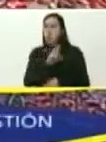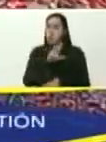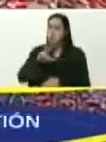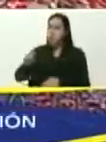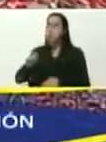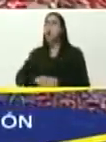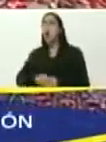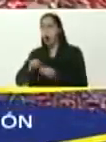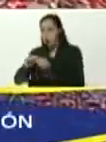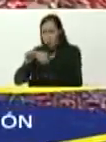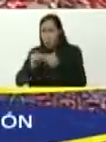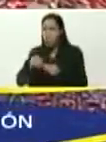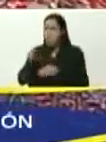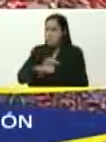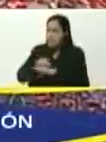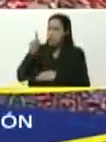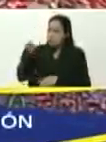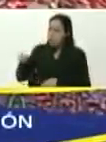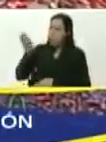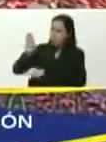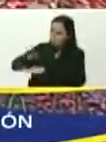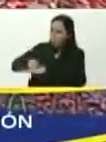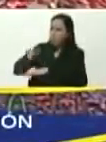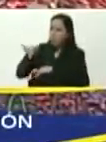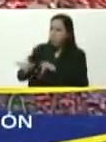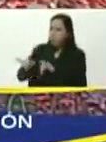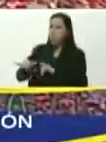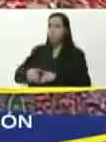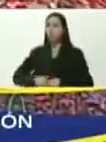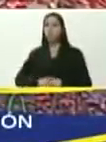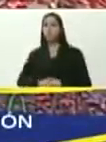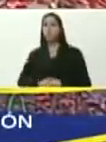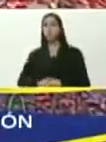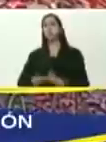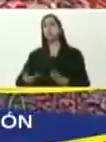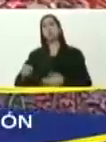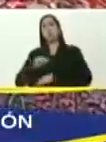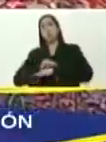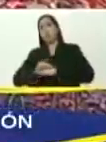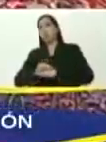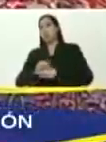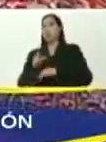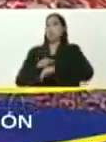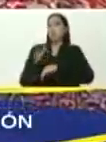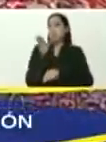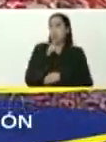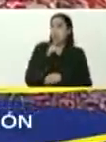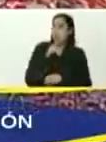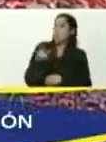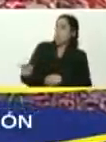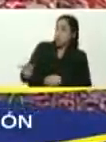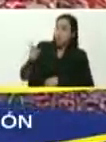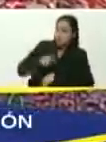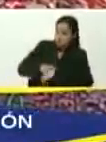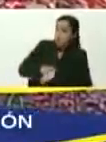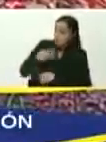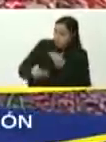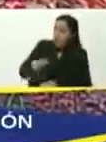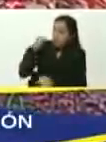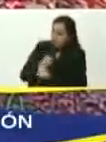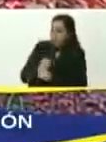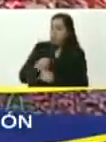de la unidad, tú mismo ministro, tú mismo ministro, no es porque seas ministro, no tienes tiempo para eso, no, tu tiempo es para eso,